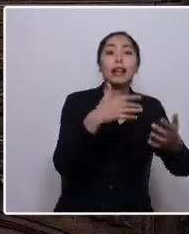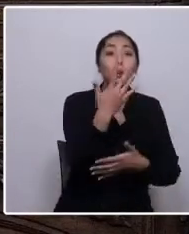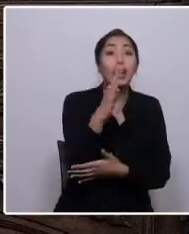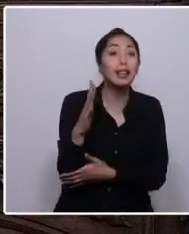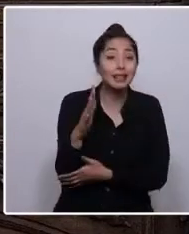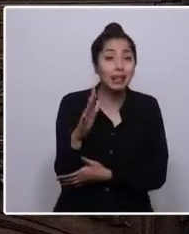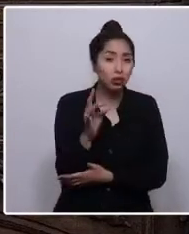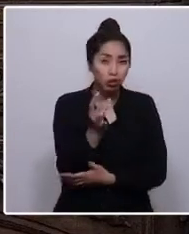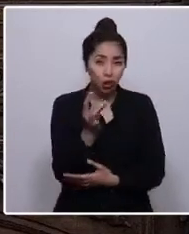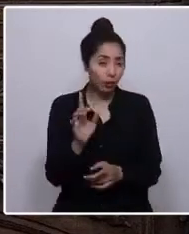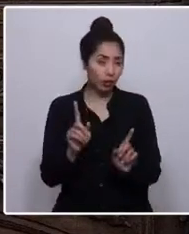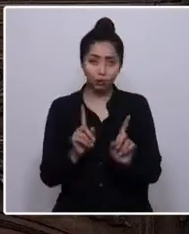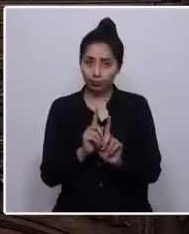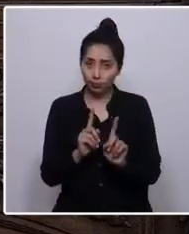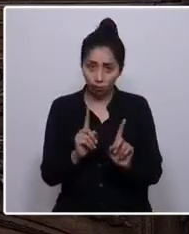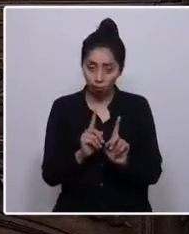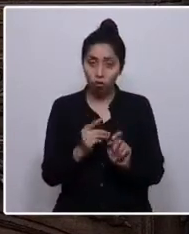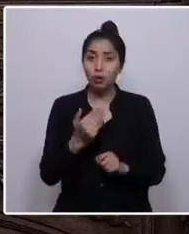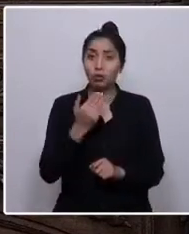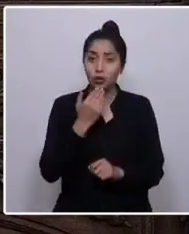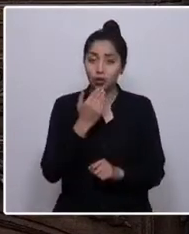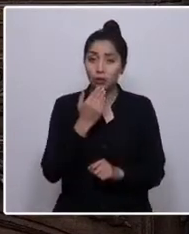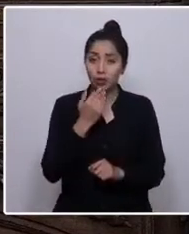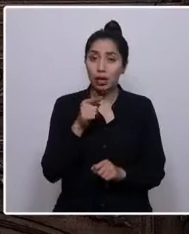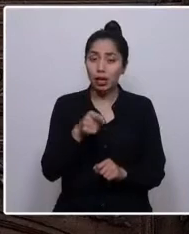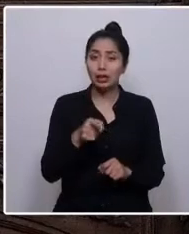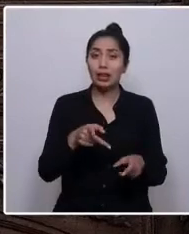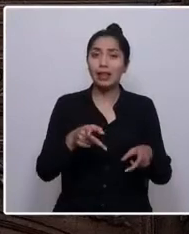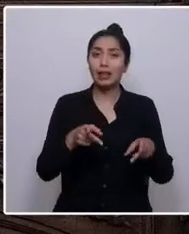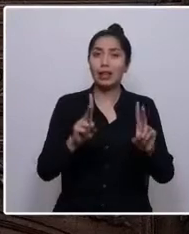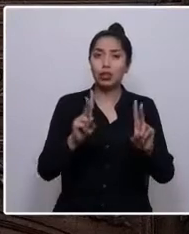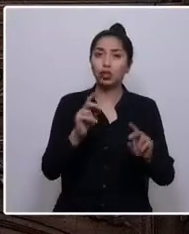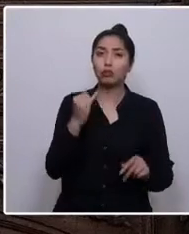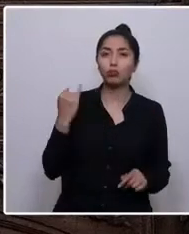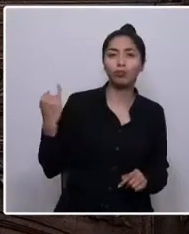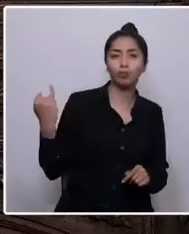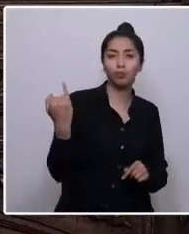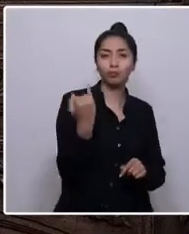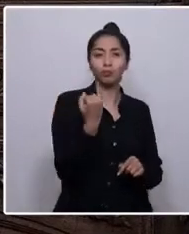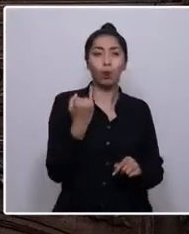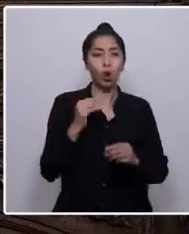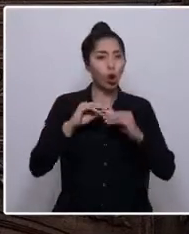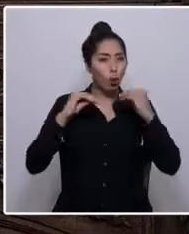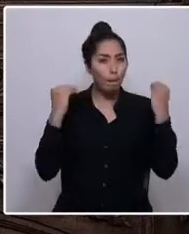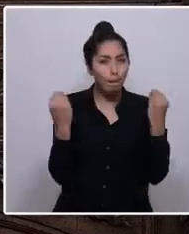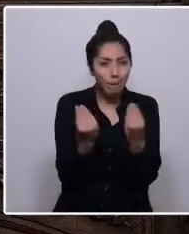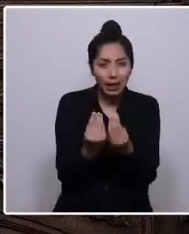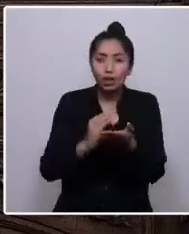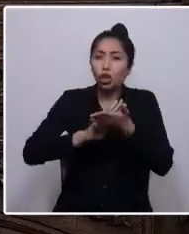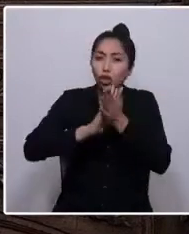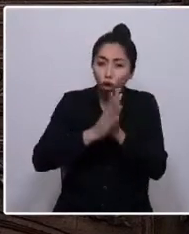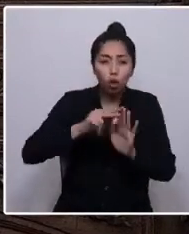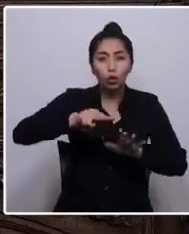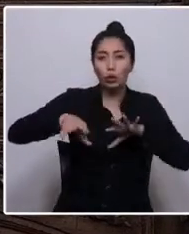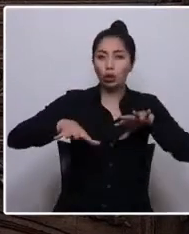No solo aquel de la soberanía plena y completa sobre todos nuestros recursos